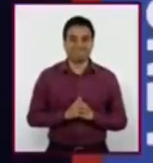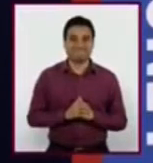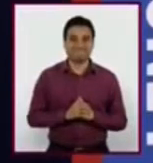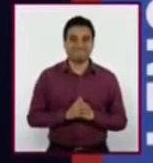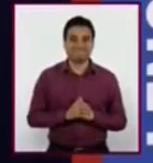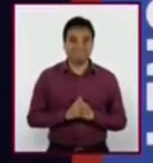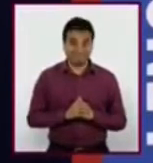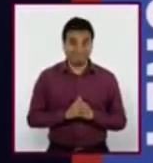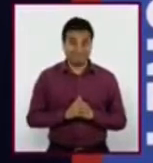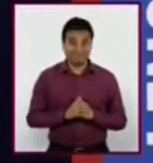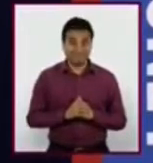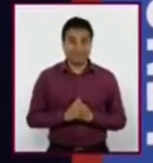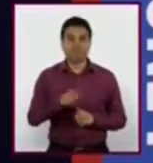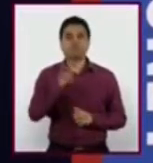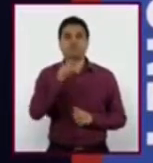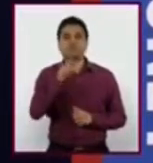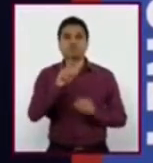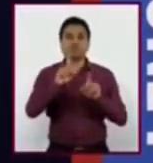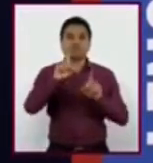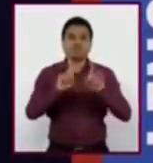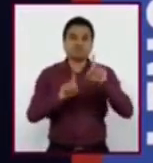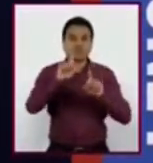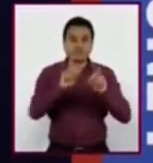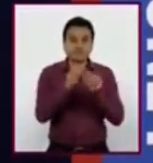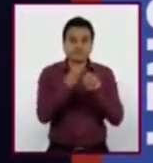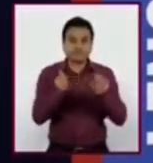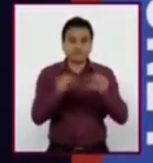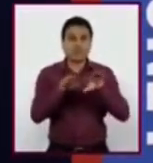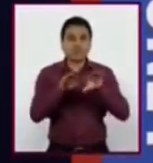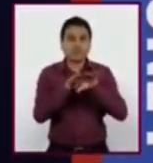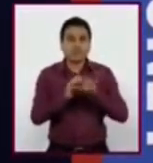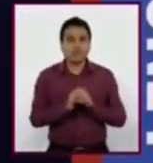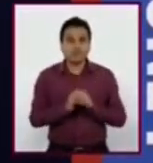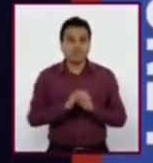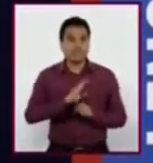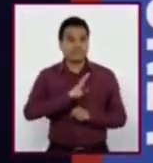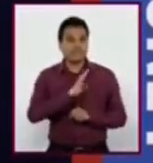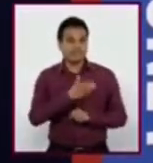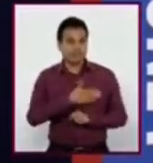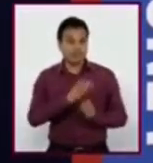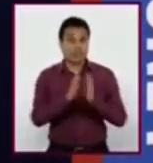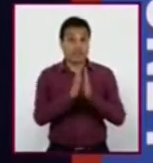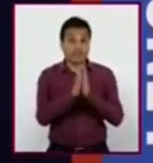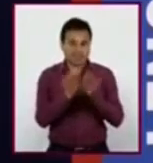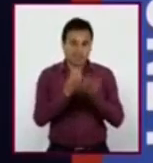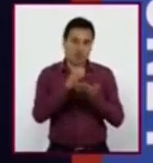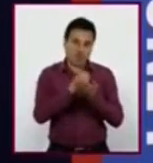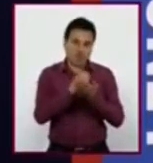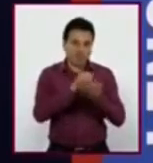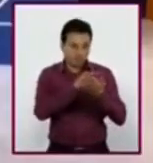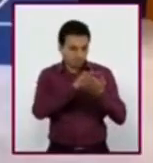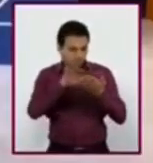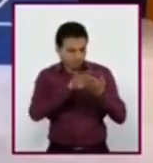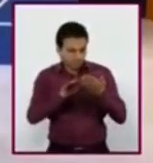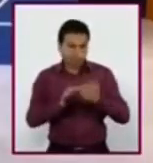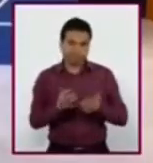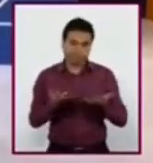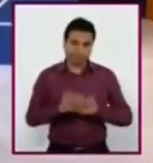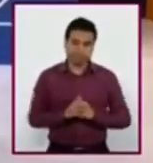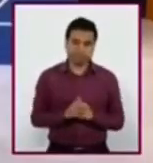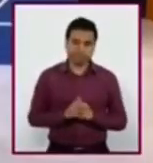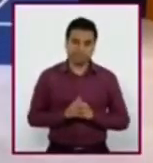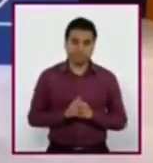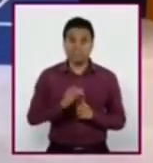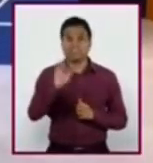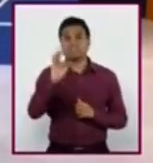Muchas de estas las podrán resolver al momento de consultar su libro de texto y revisar sus apuntes. Quizá en